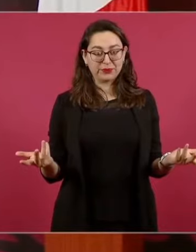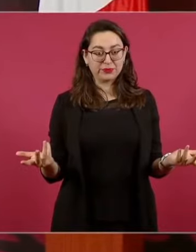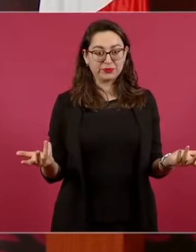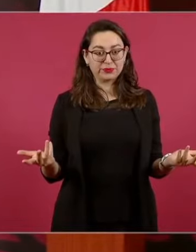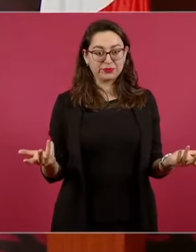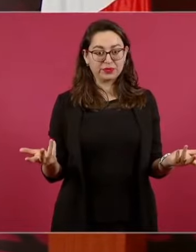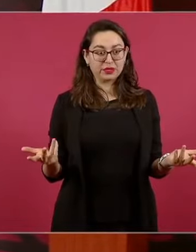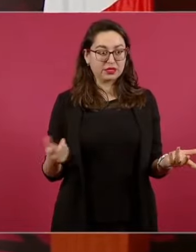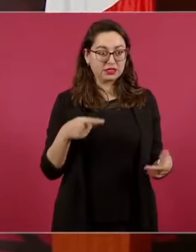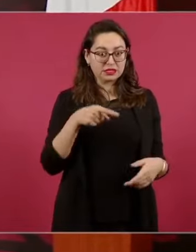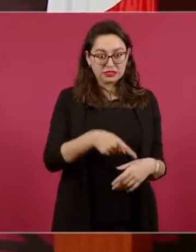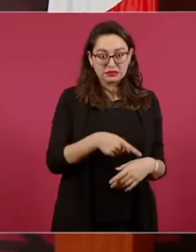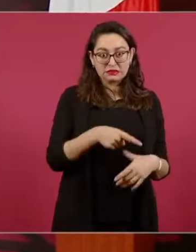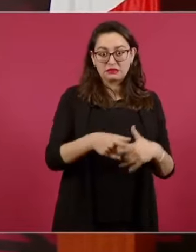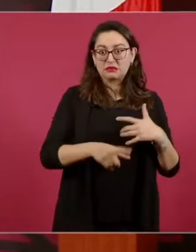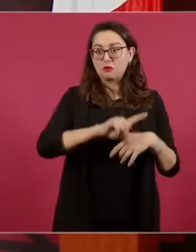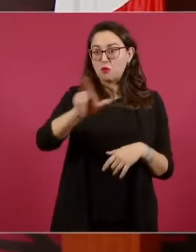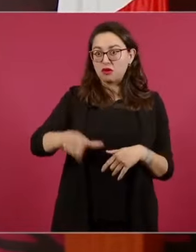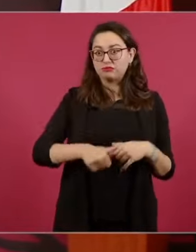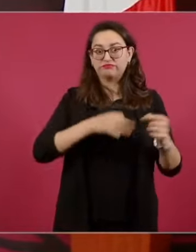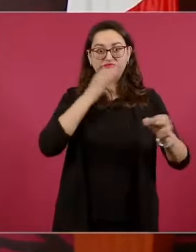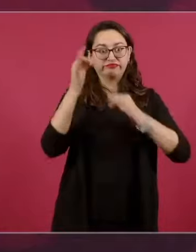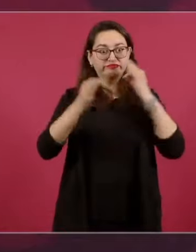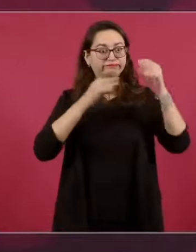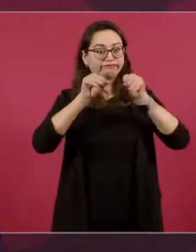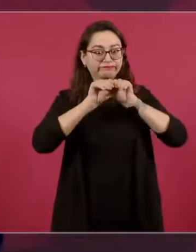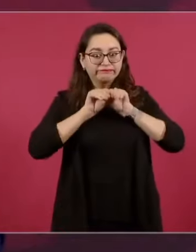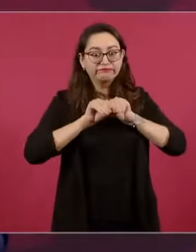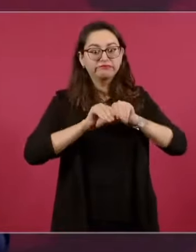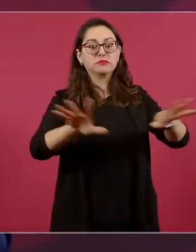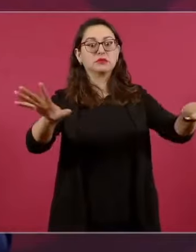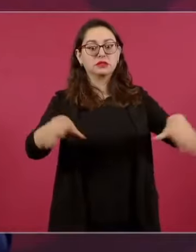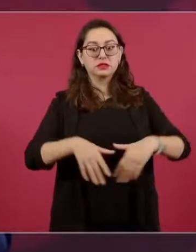convierte en una gran noticia nacional.